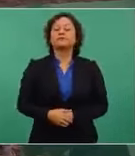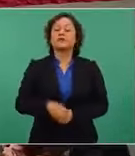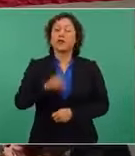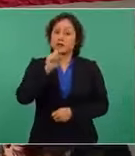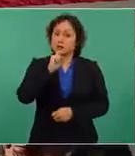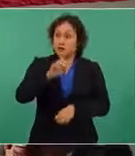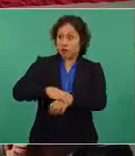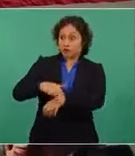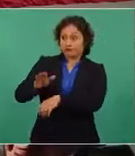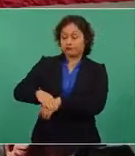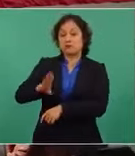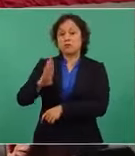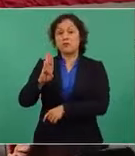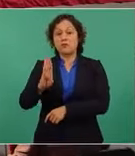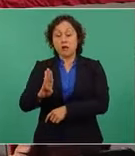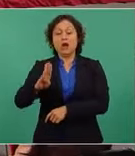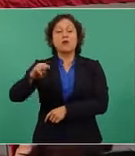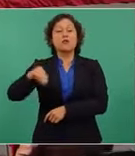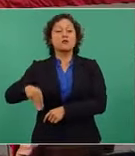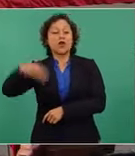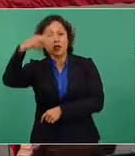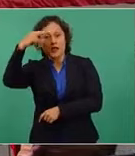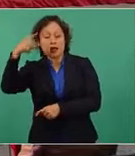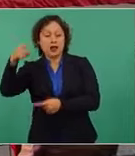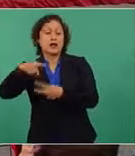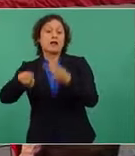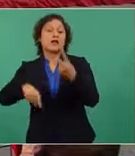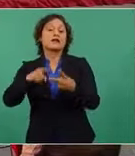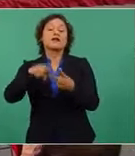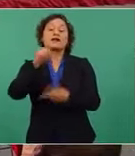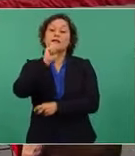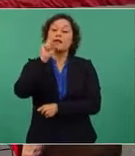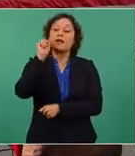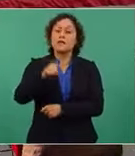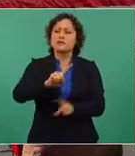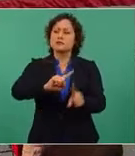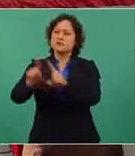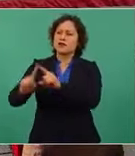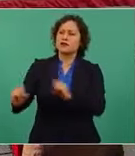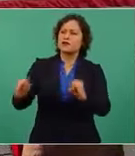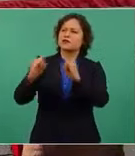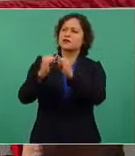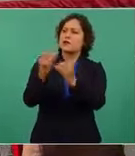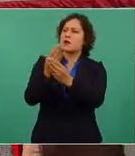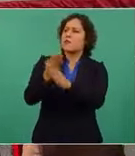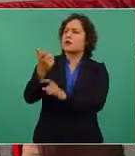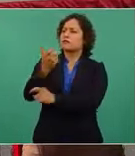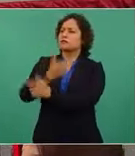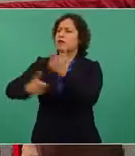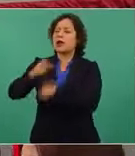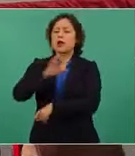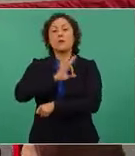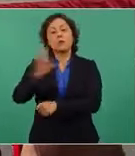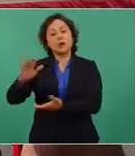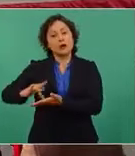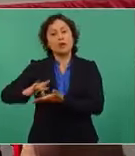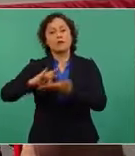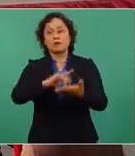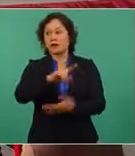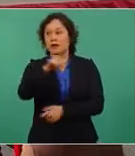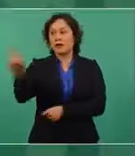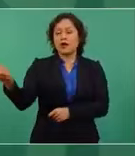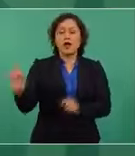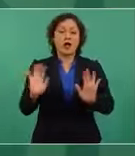Mundial, el Fondo Monetario Internacional. Hay muy diversas instituciones que pueden llevar a cabo esto. Si alguien alega que no se puede, está mintiendo,